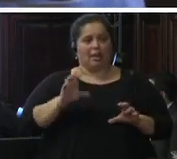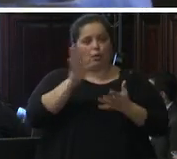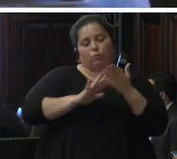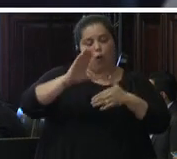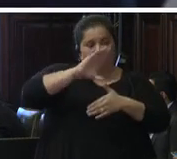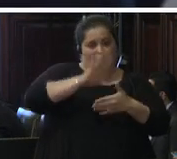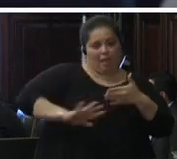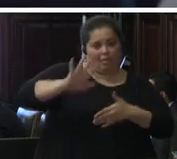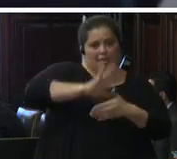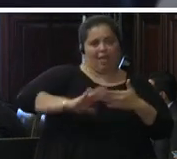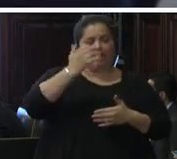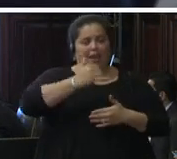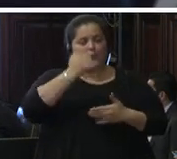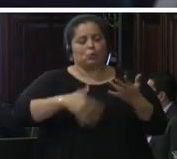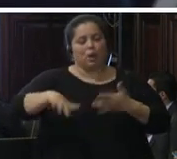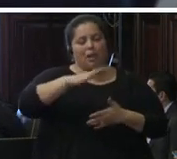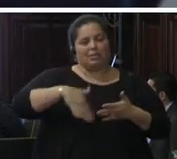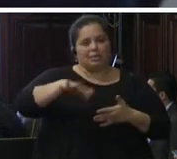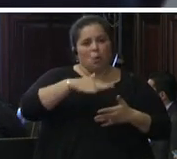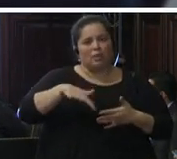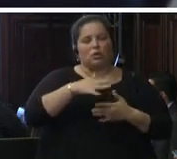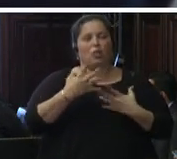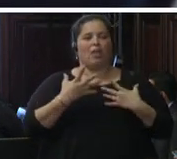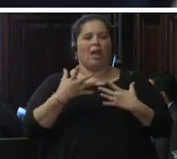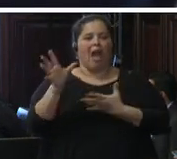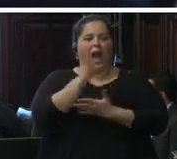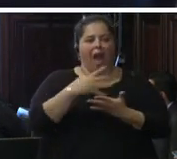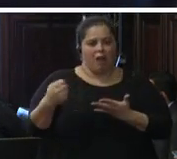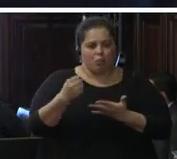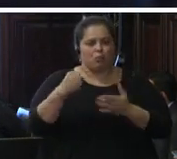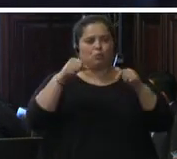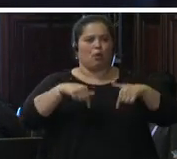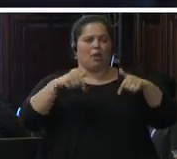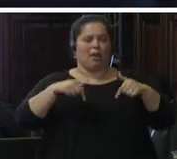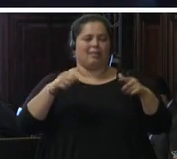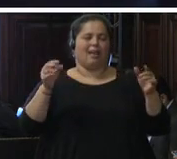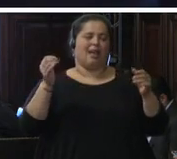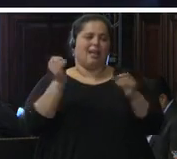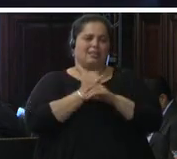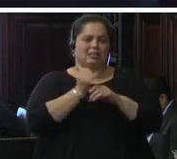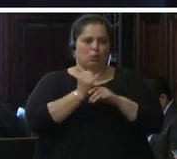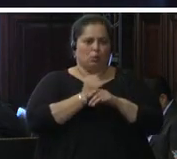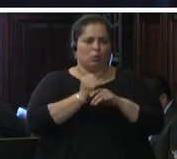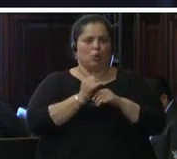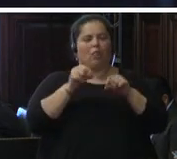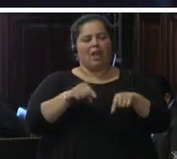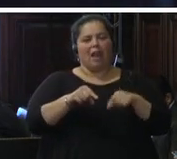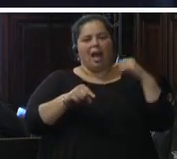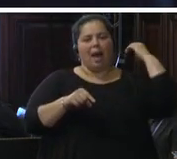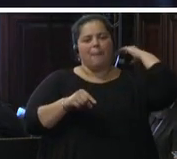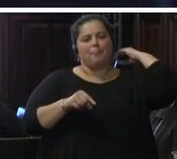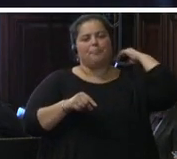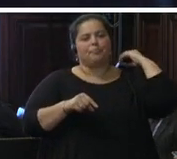situación de el abuso de esta de este instituto de la detención